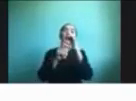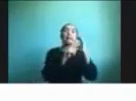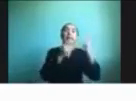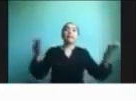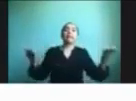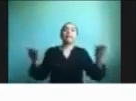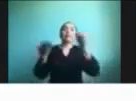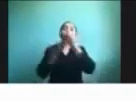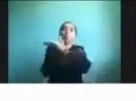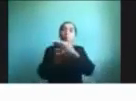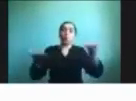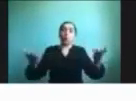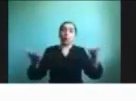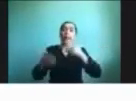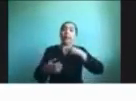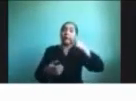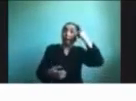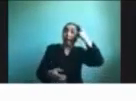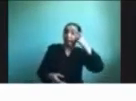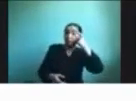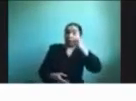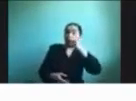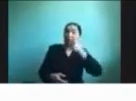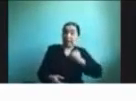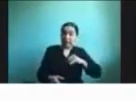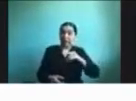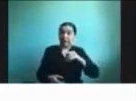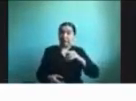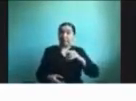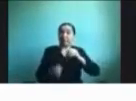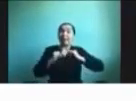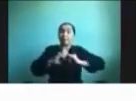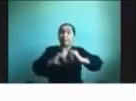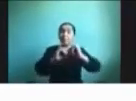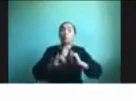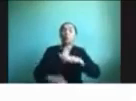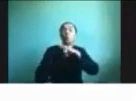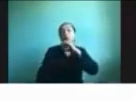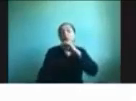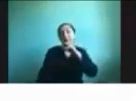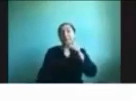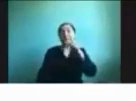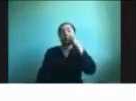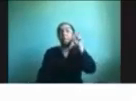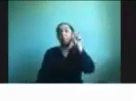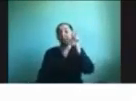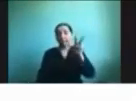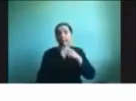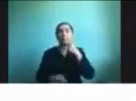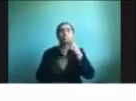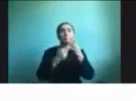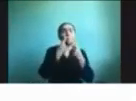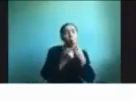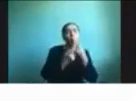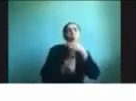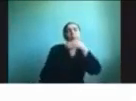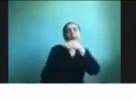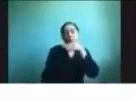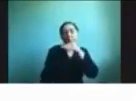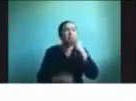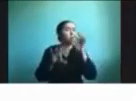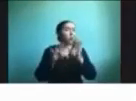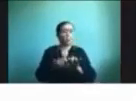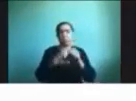puede servir y le pueden dar una miradita y si tienen preguntas y comentarios la idea es que nos pueden escribir o